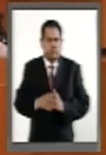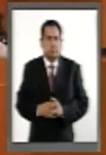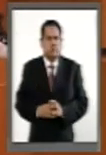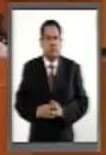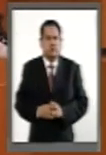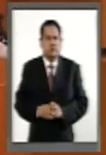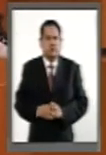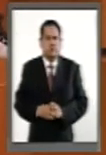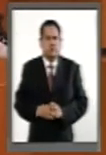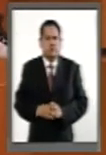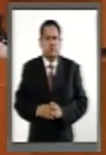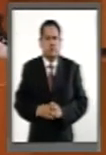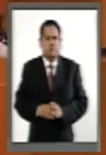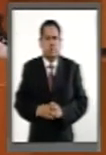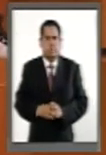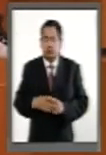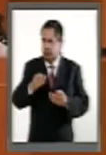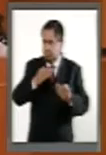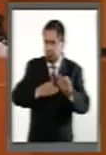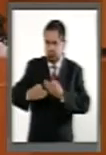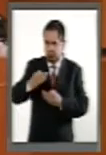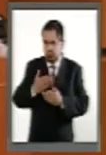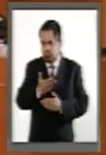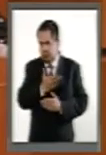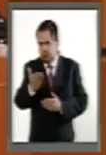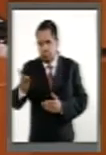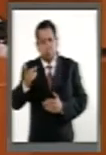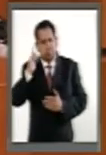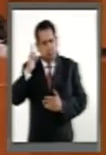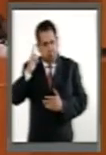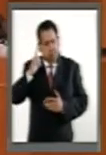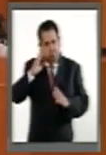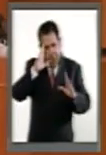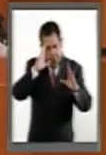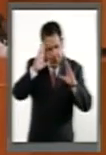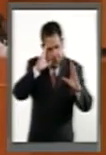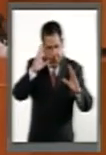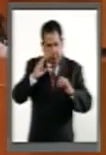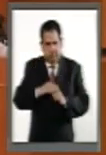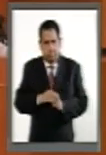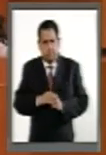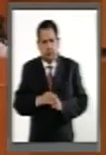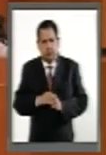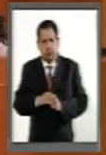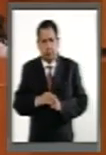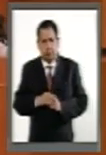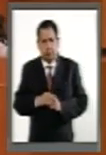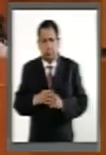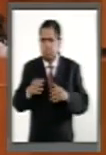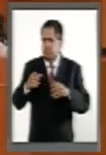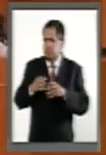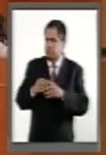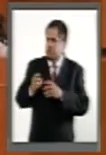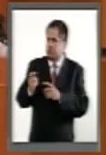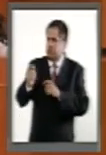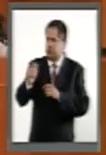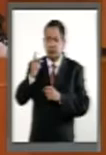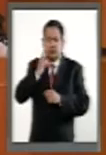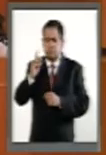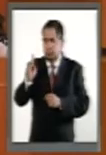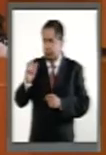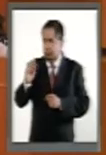A todos ustedes deseo saludarles en las personas de la diputada Bárbara Botello,